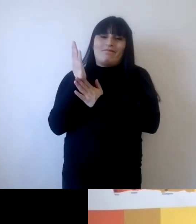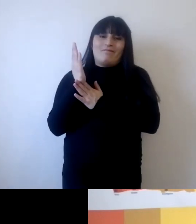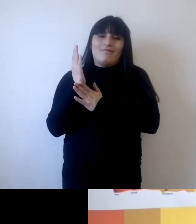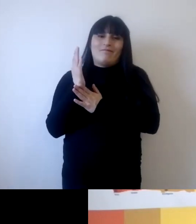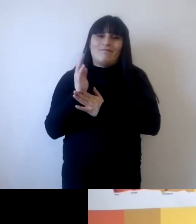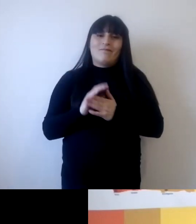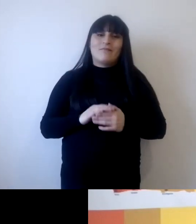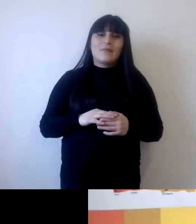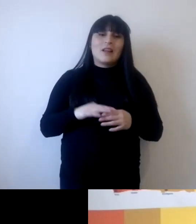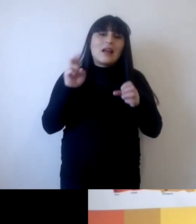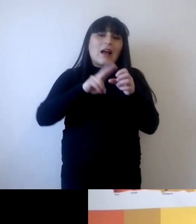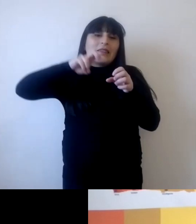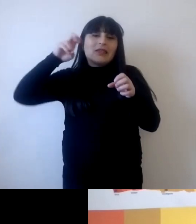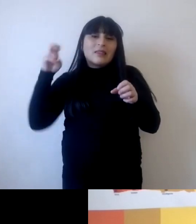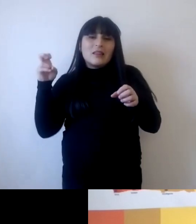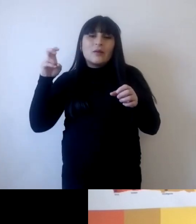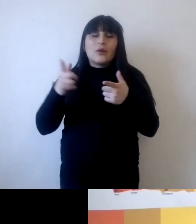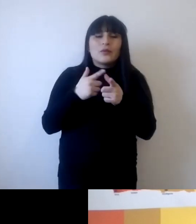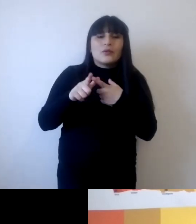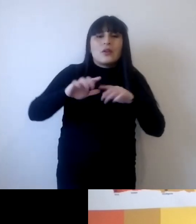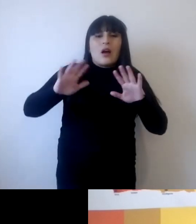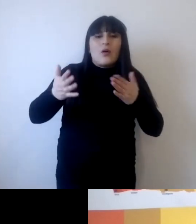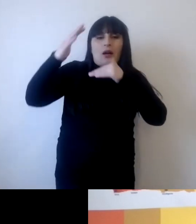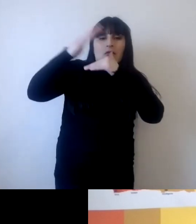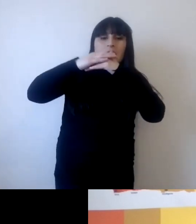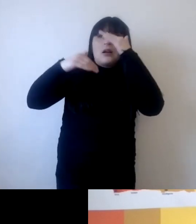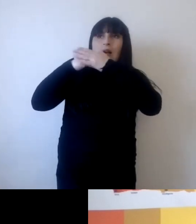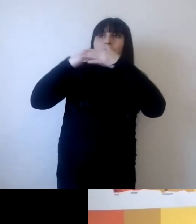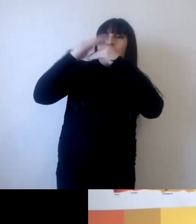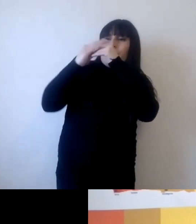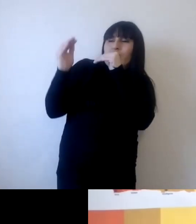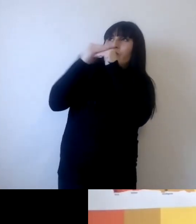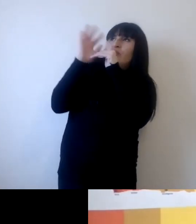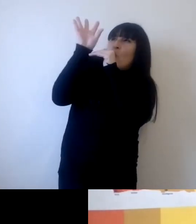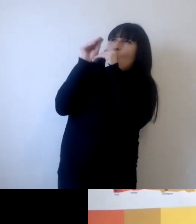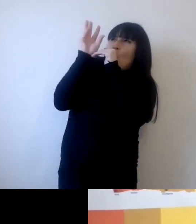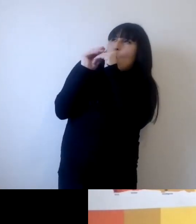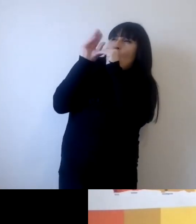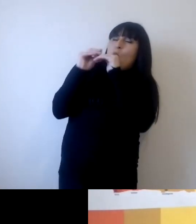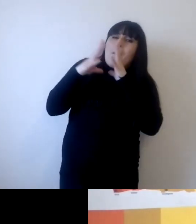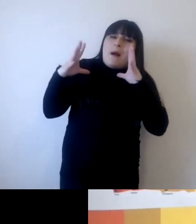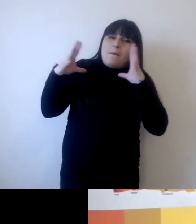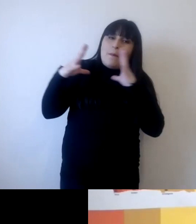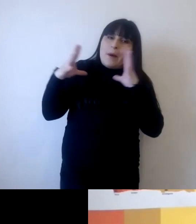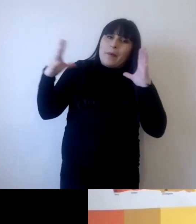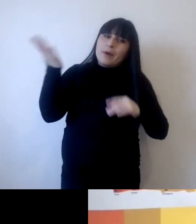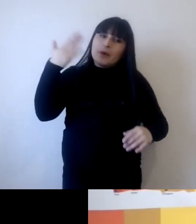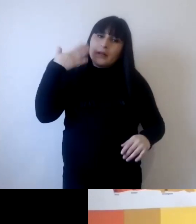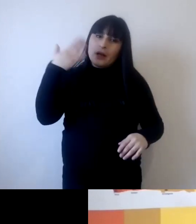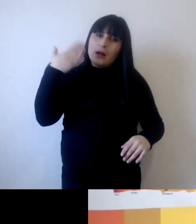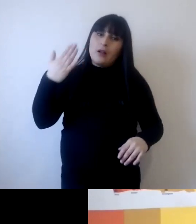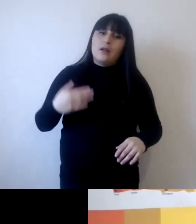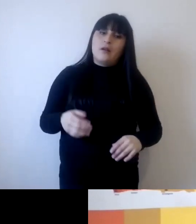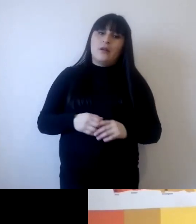acumulativo es lo que permite que la atmósfera capture cada vez más calor como nos advirtió ya a mediados del siglo XIX